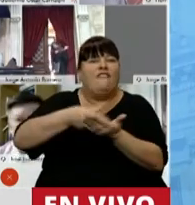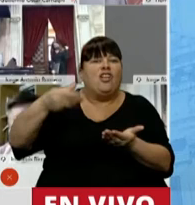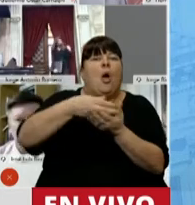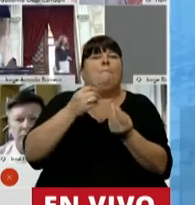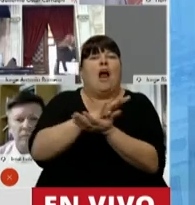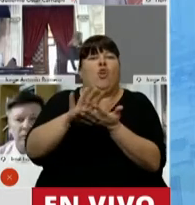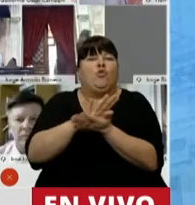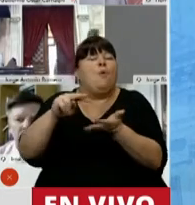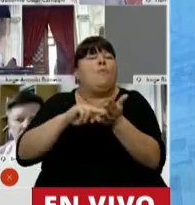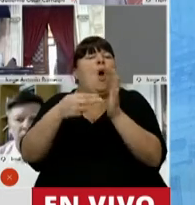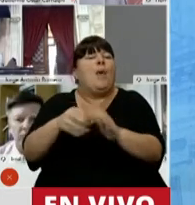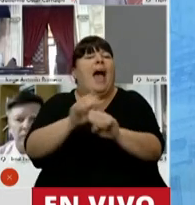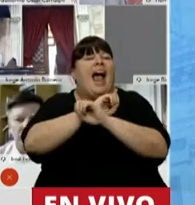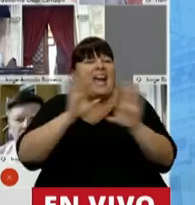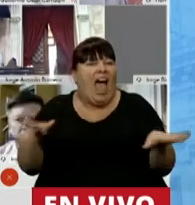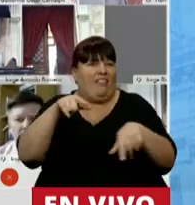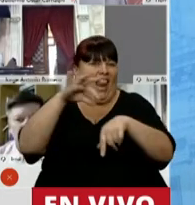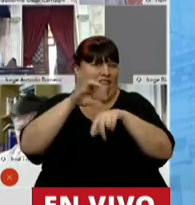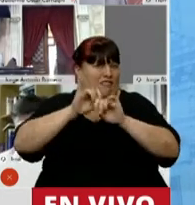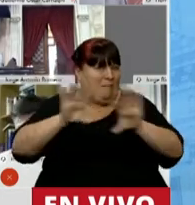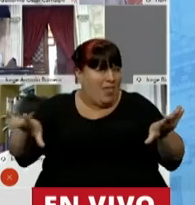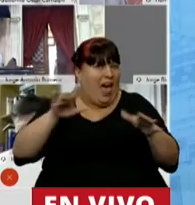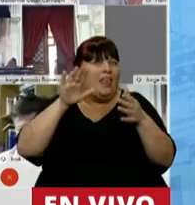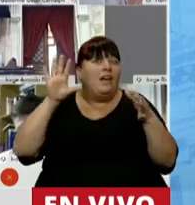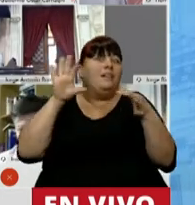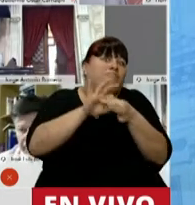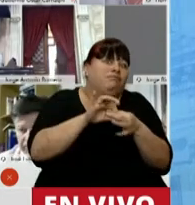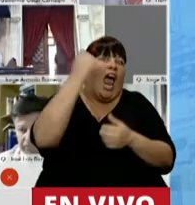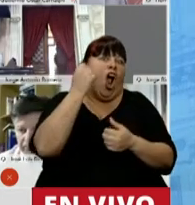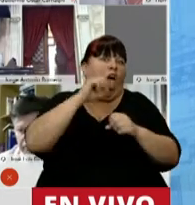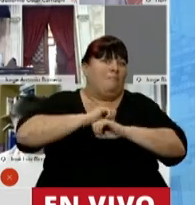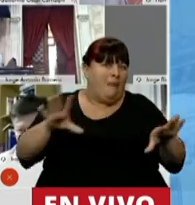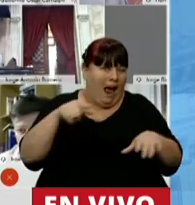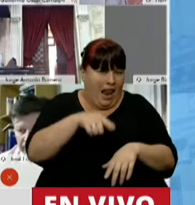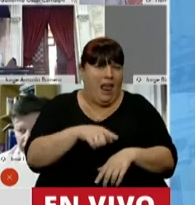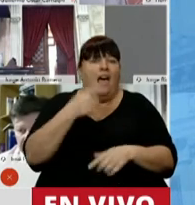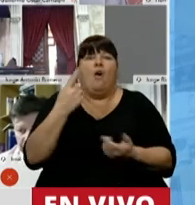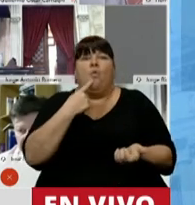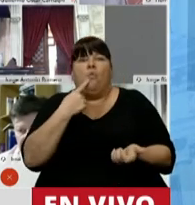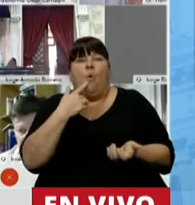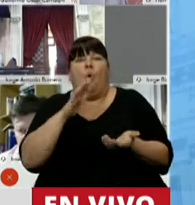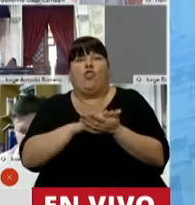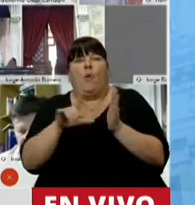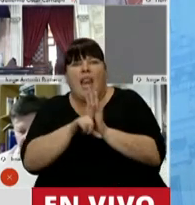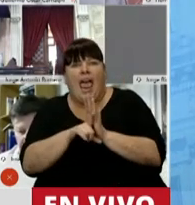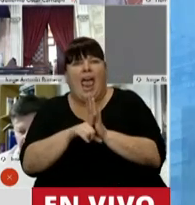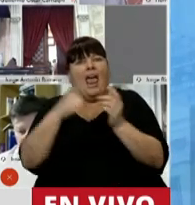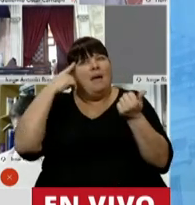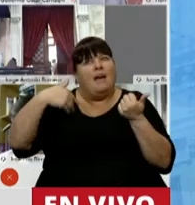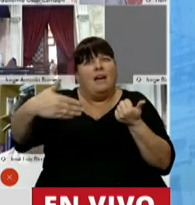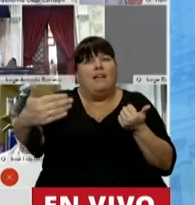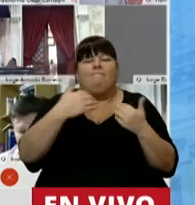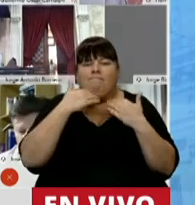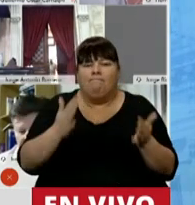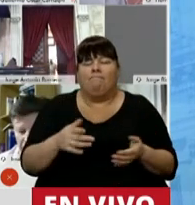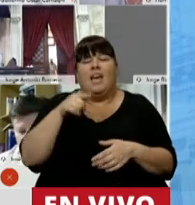resolver el problema gravísimo de la peste en las economías. Genera inseguridad jurídica, falta de previsibilidad.